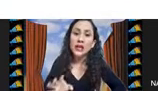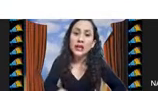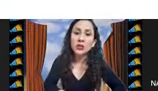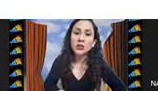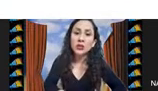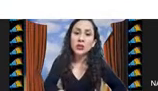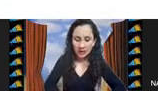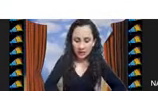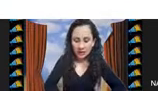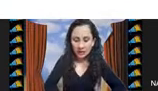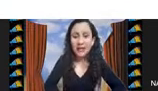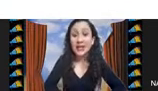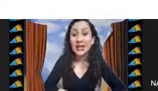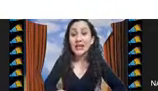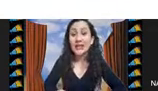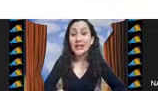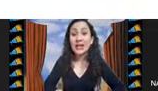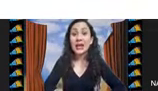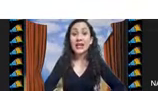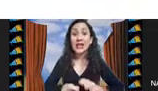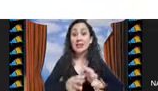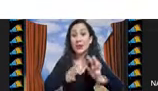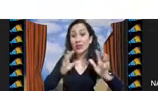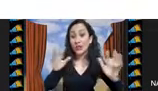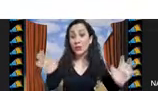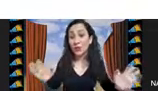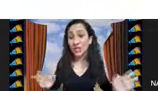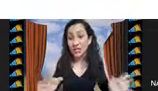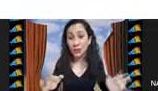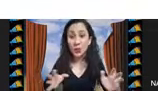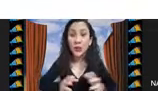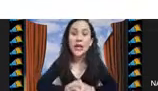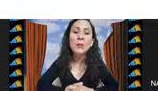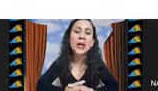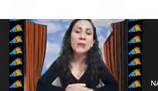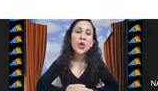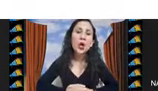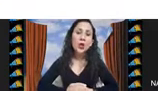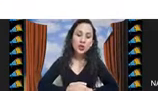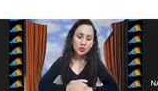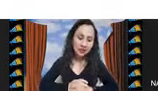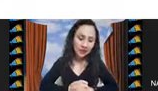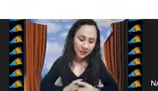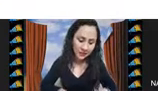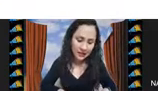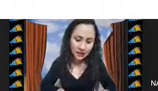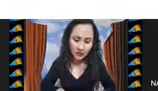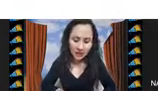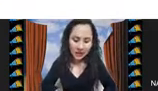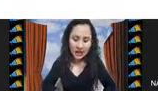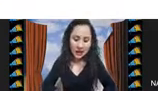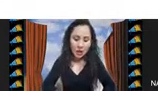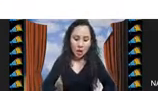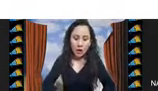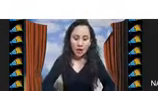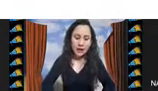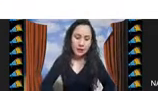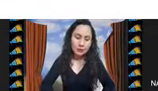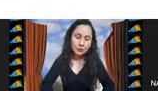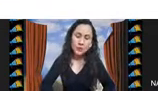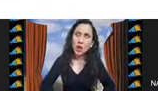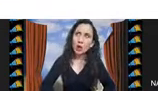algunos de estos tratan de caracterizar el espacio de búsqueda del problema otros tratan de identificar